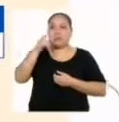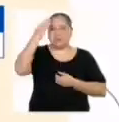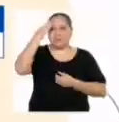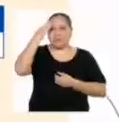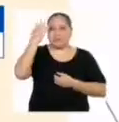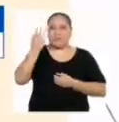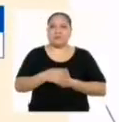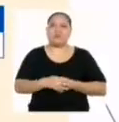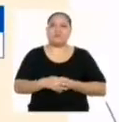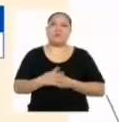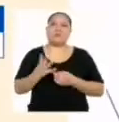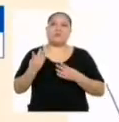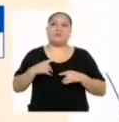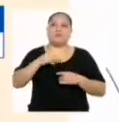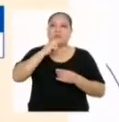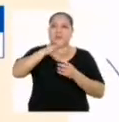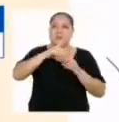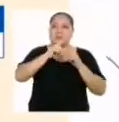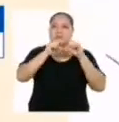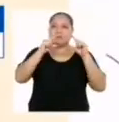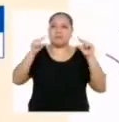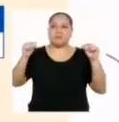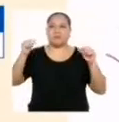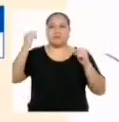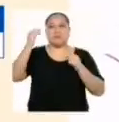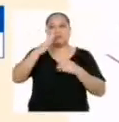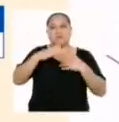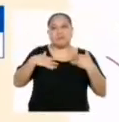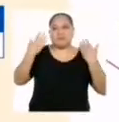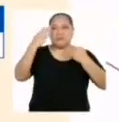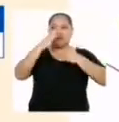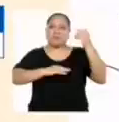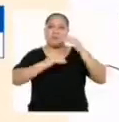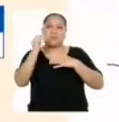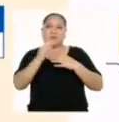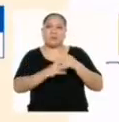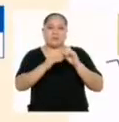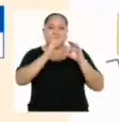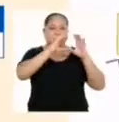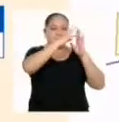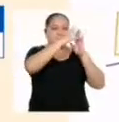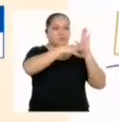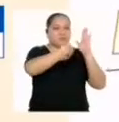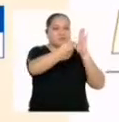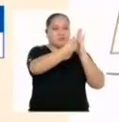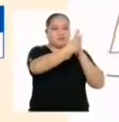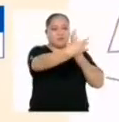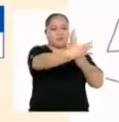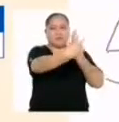saber que a partir de la expresión algebraica se puede construir la tabla de valores de la función.